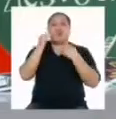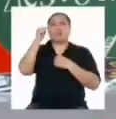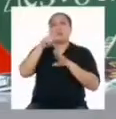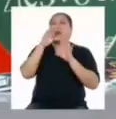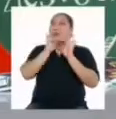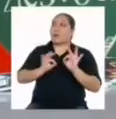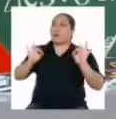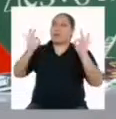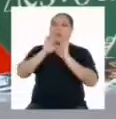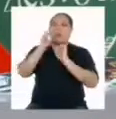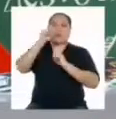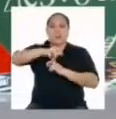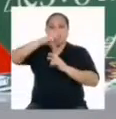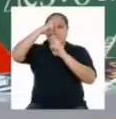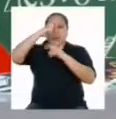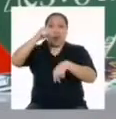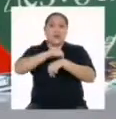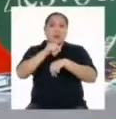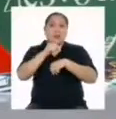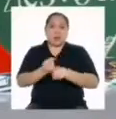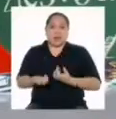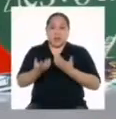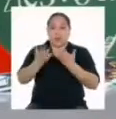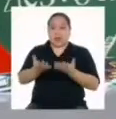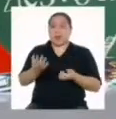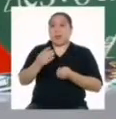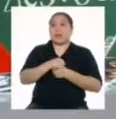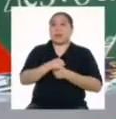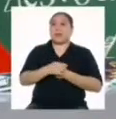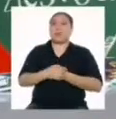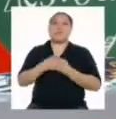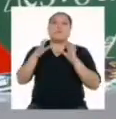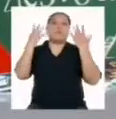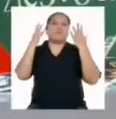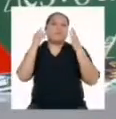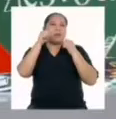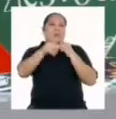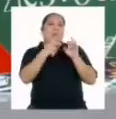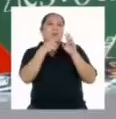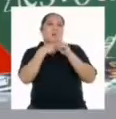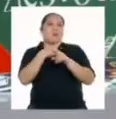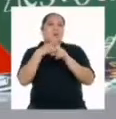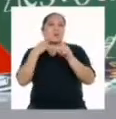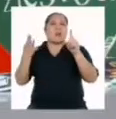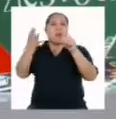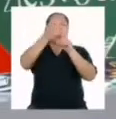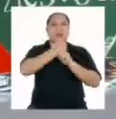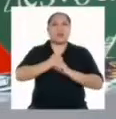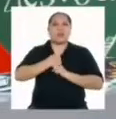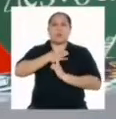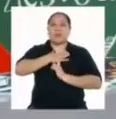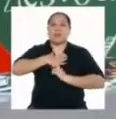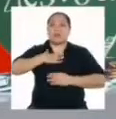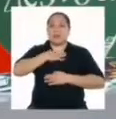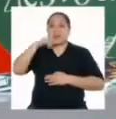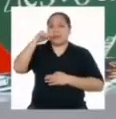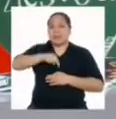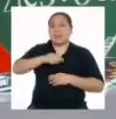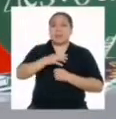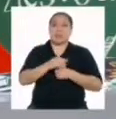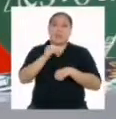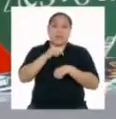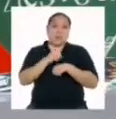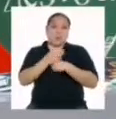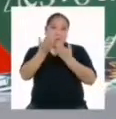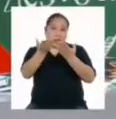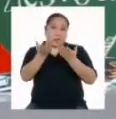básico. Así respetarán el tiempo que le dediquen a sus pasatiempos y aplaudirán los resultados que alcancen o el beneficio personal que ese pasatiempo